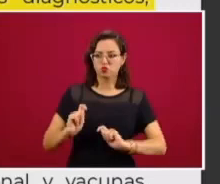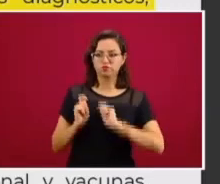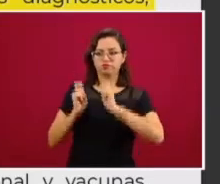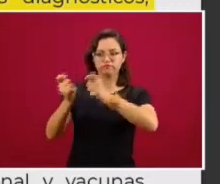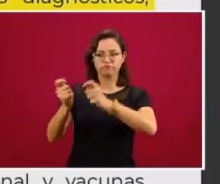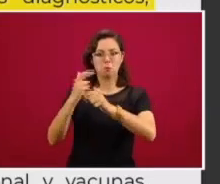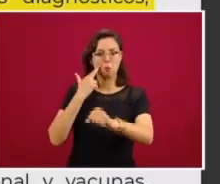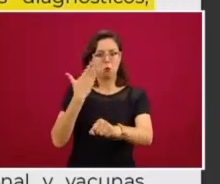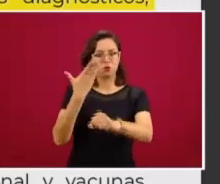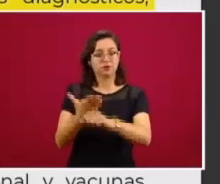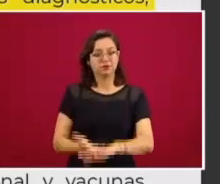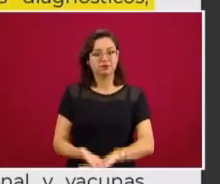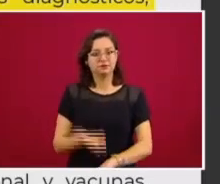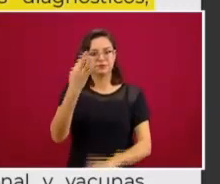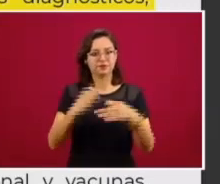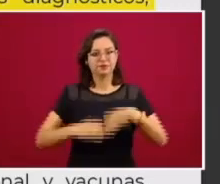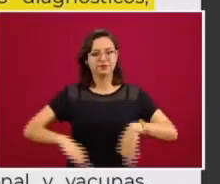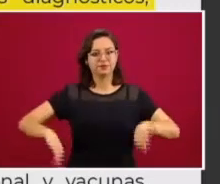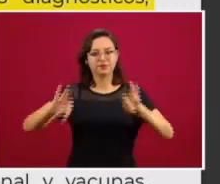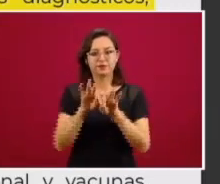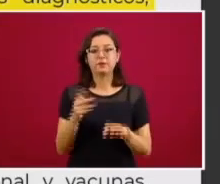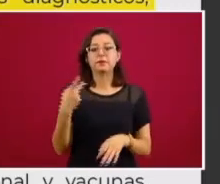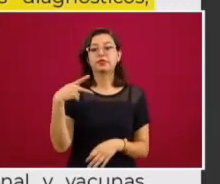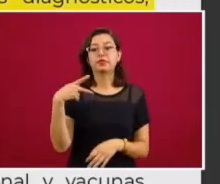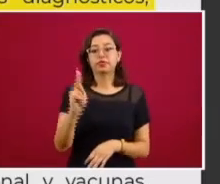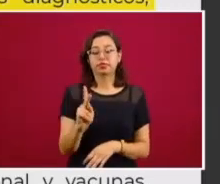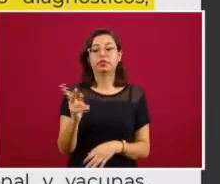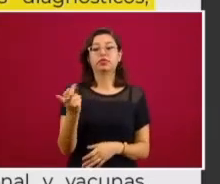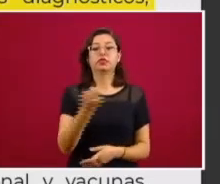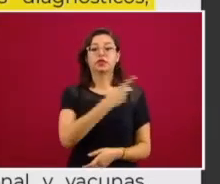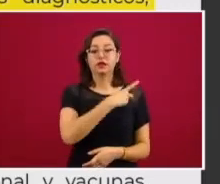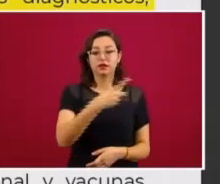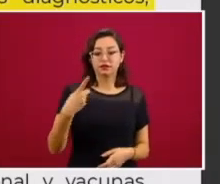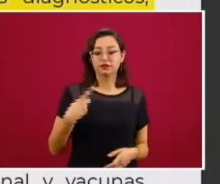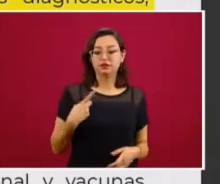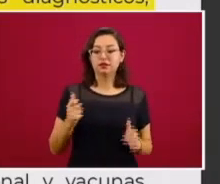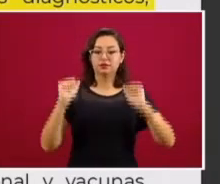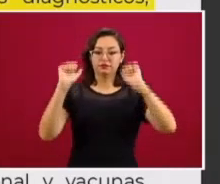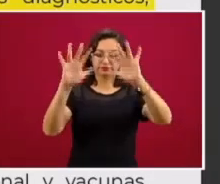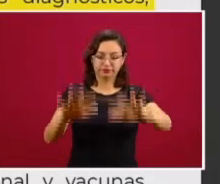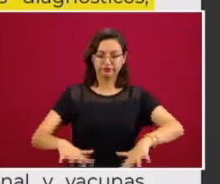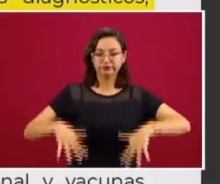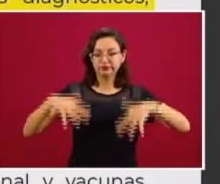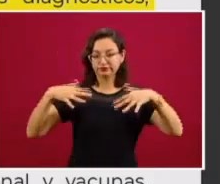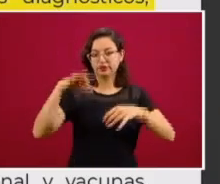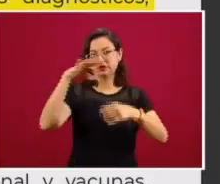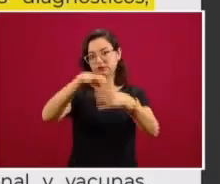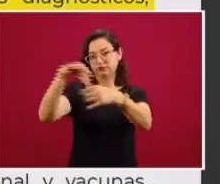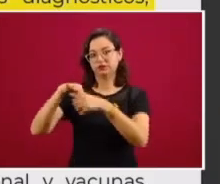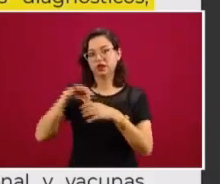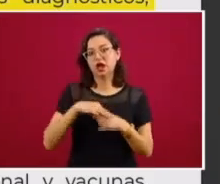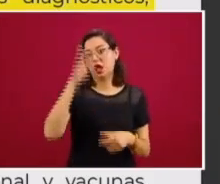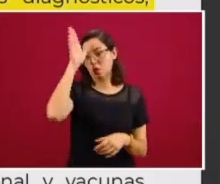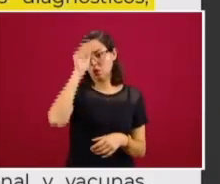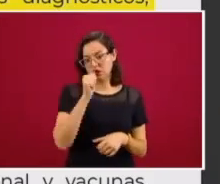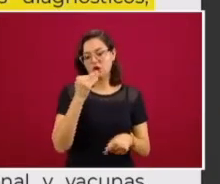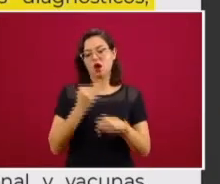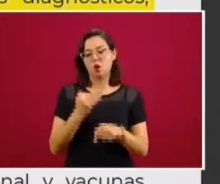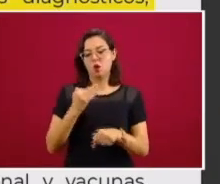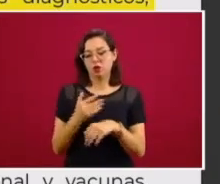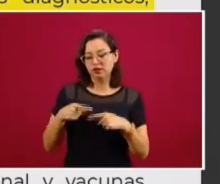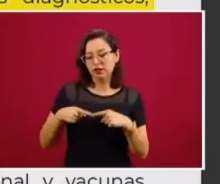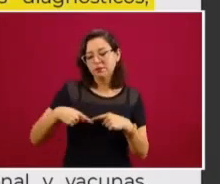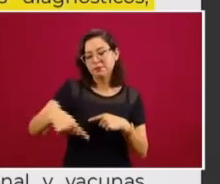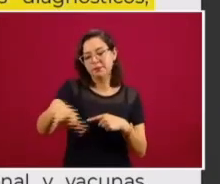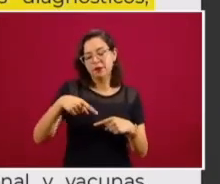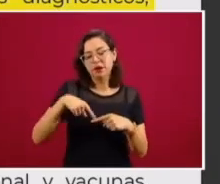Pero para que esto ocurra, presidente, tiene que haber primero un acuerdo de la Asamblea General. Y es justamente en lo que estamos, en